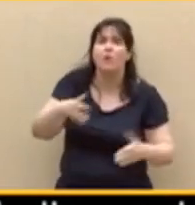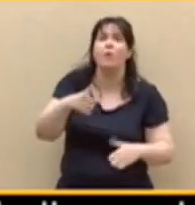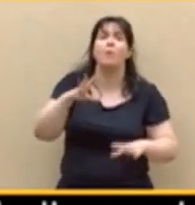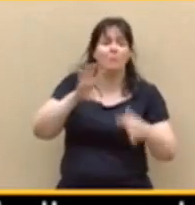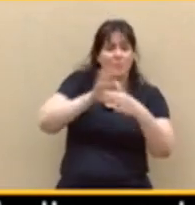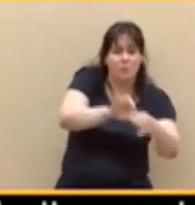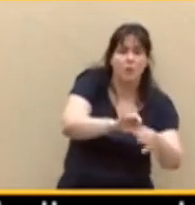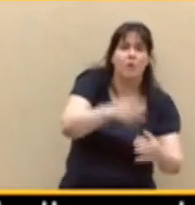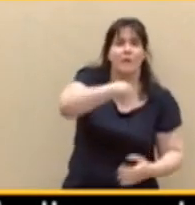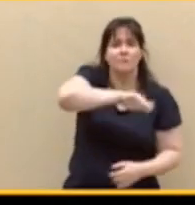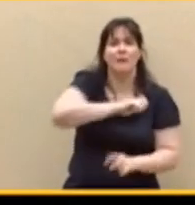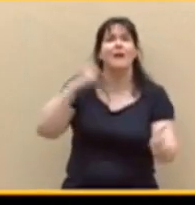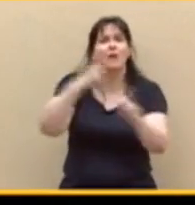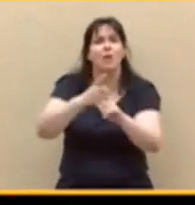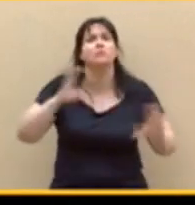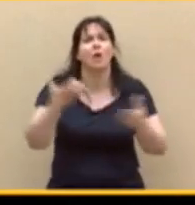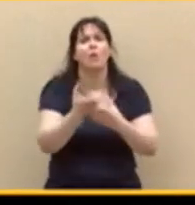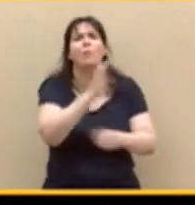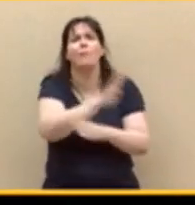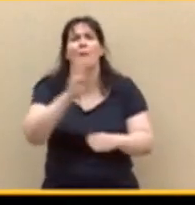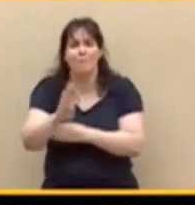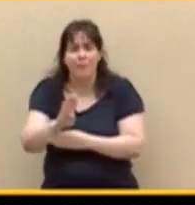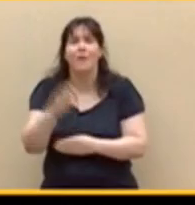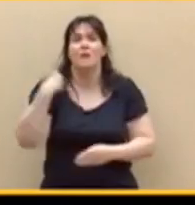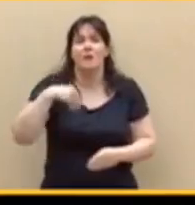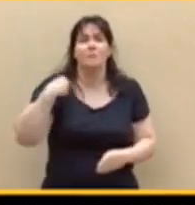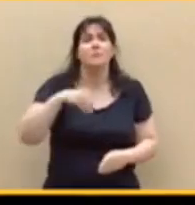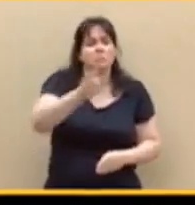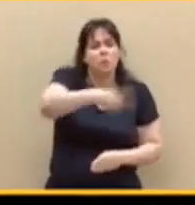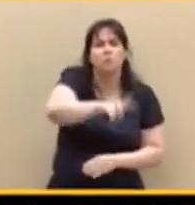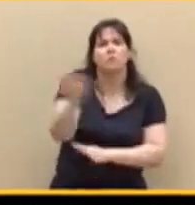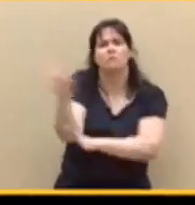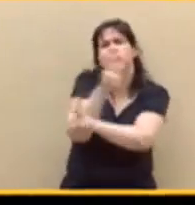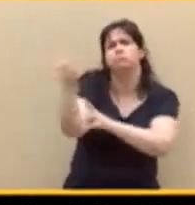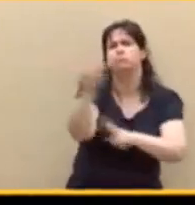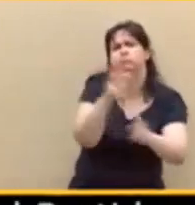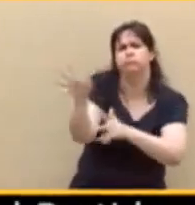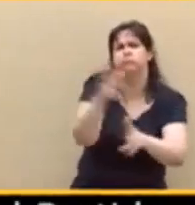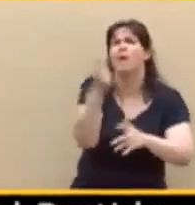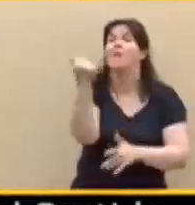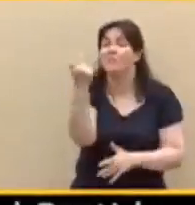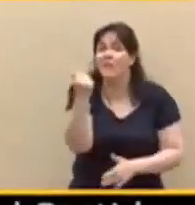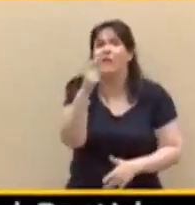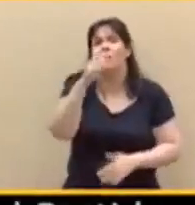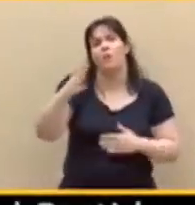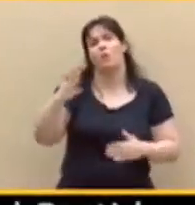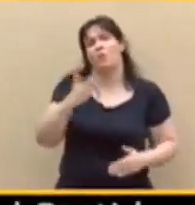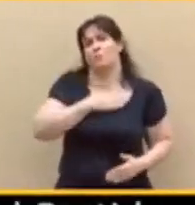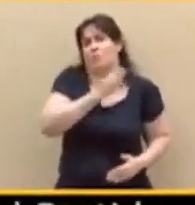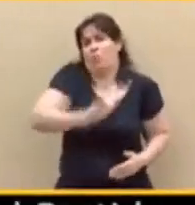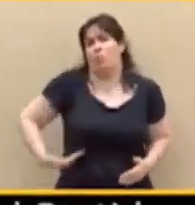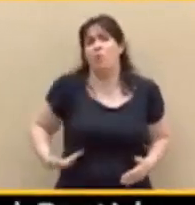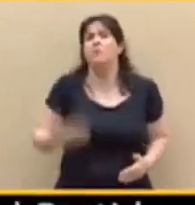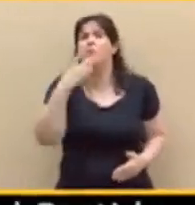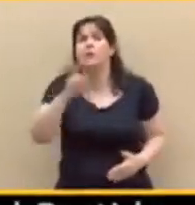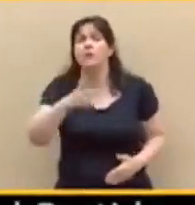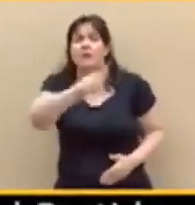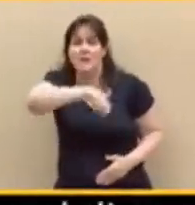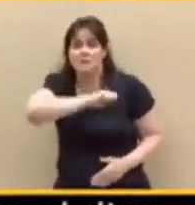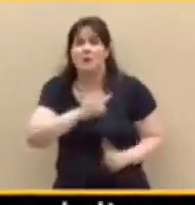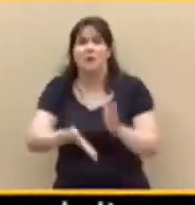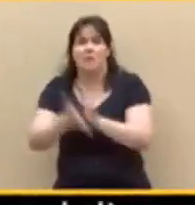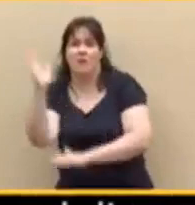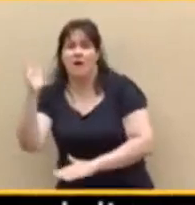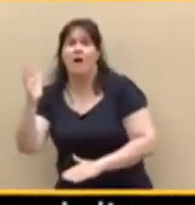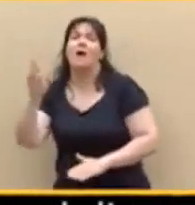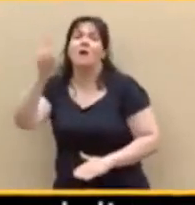Popular, que es quien está saqueando este país y llevándose el dinero de los españoles a Suiza, Andorra y a Panamá, que